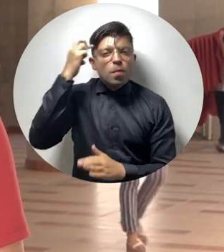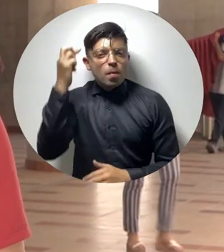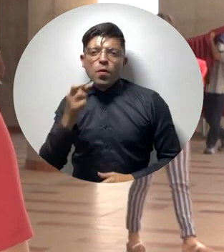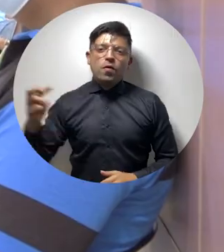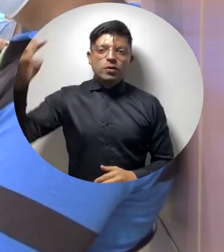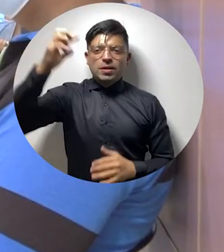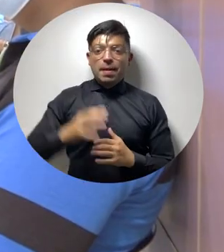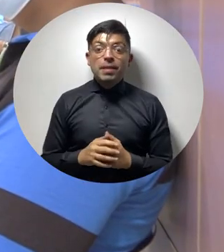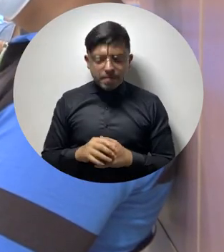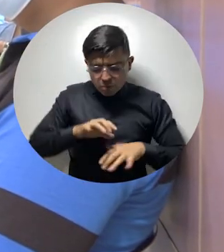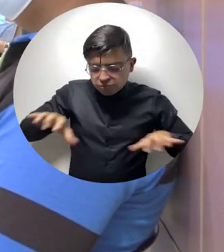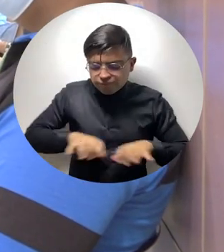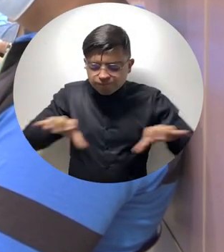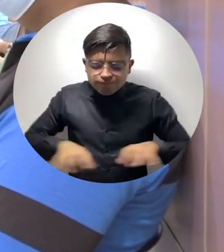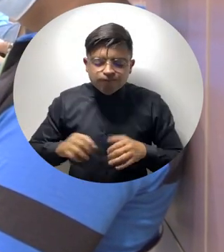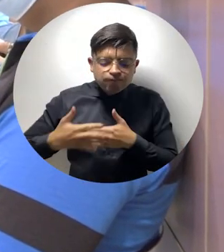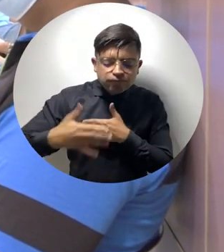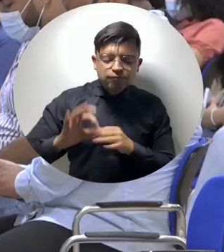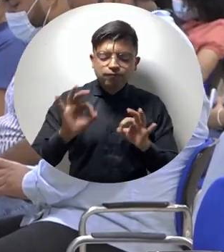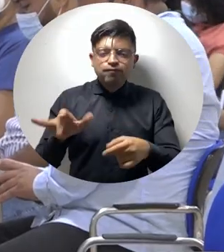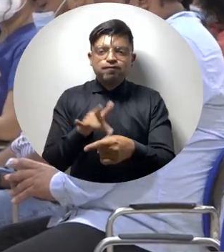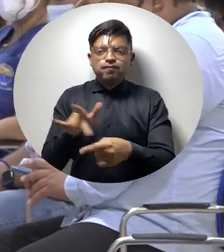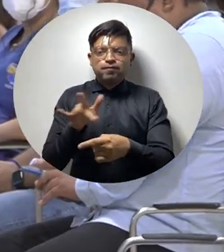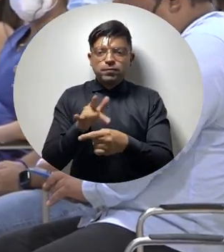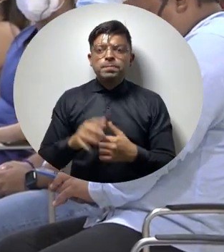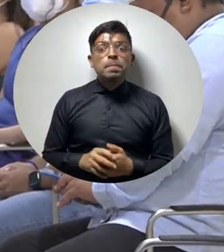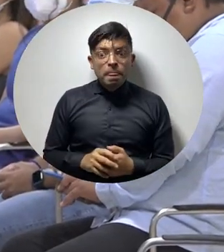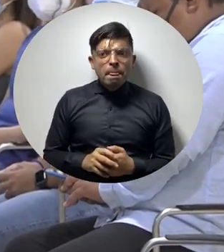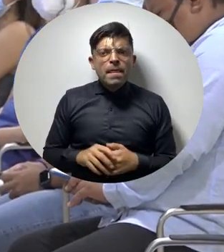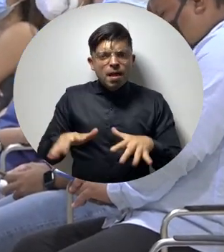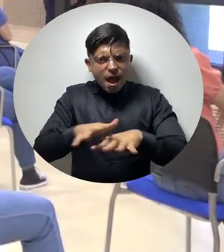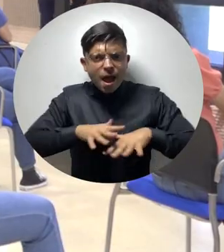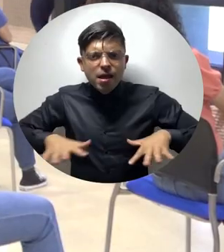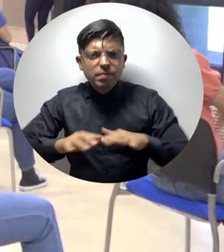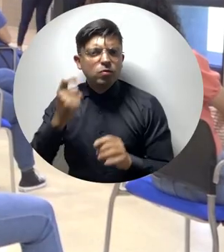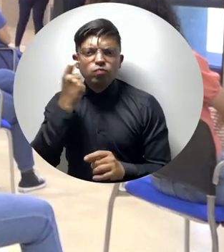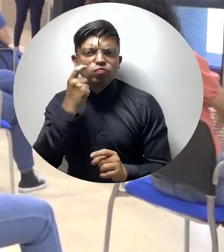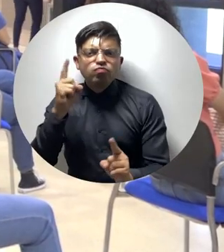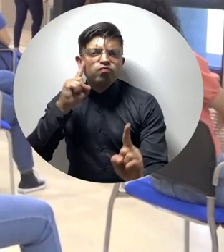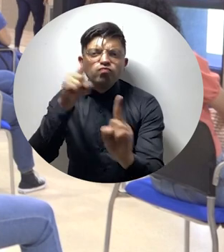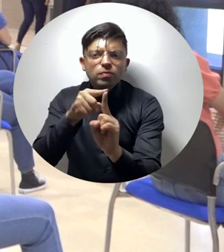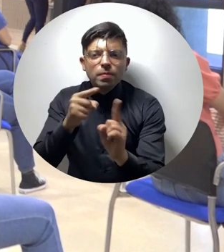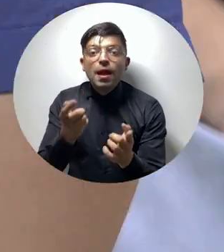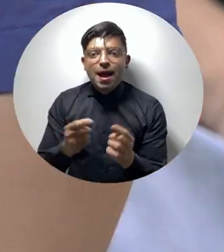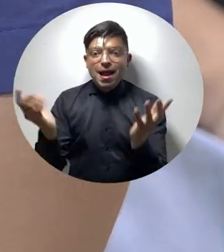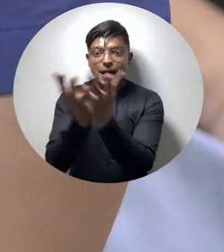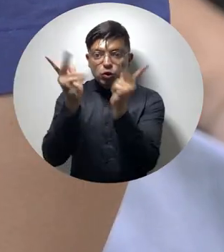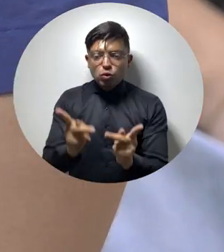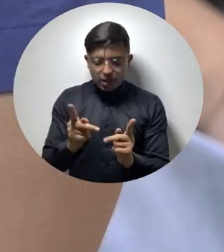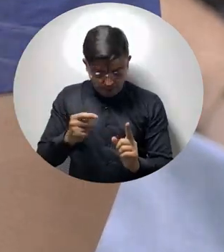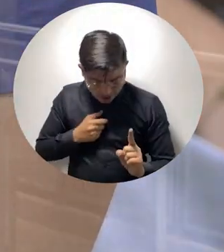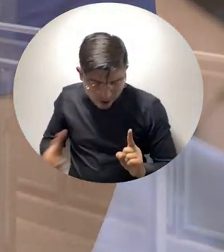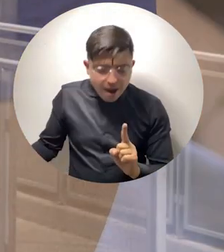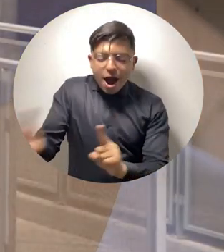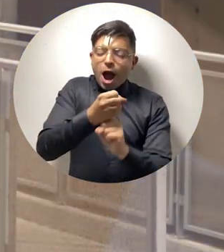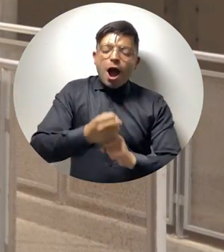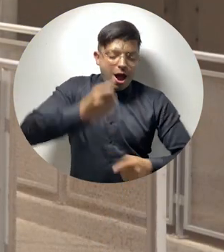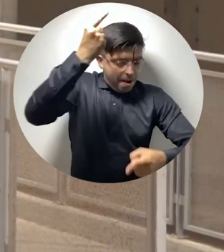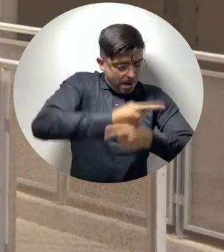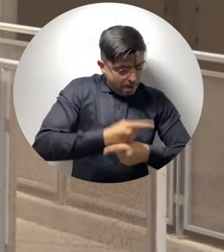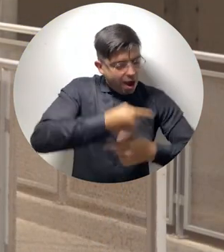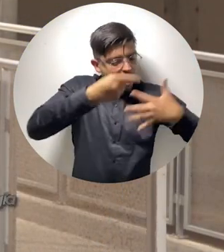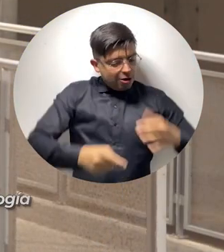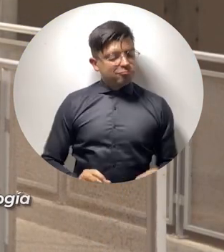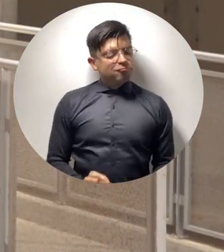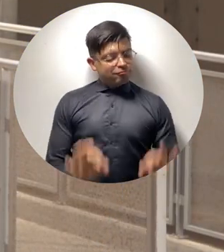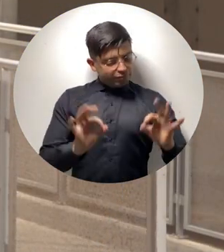en el ejercicio. Lo que se busca realmente con estos espacios es que los estudiantes encuentren garantías en el